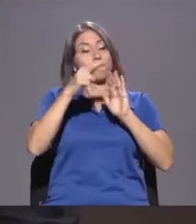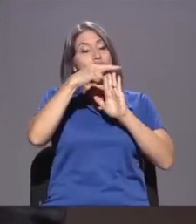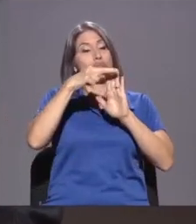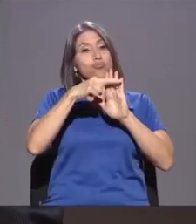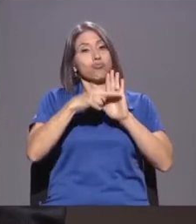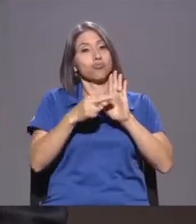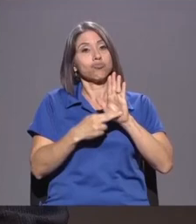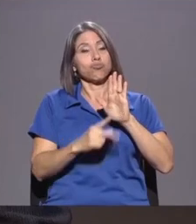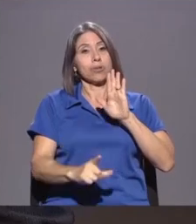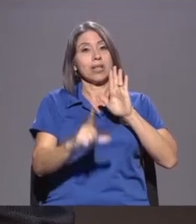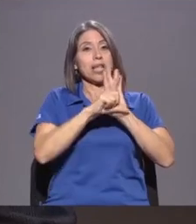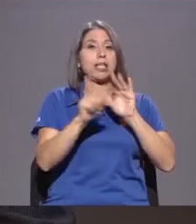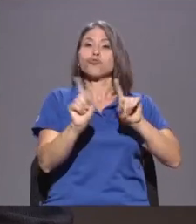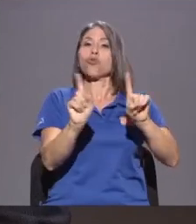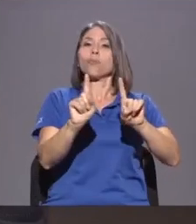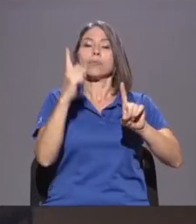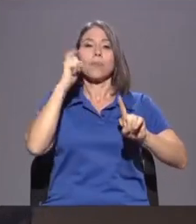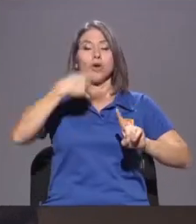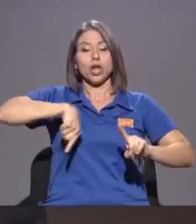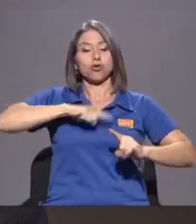Básicamente Es La